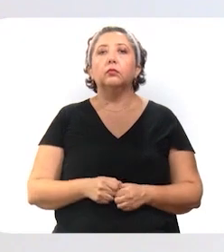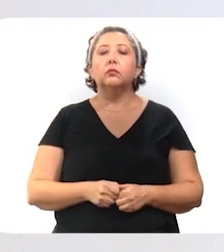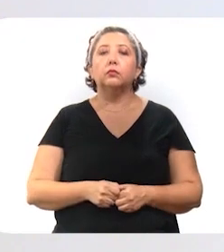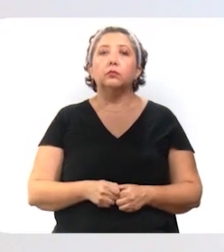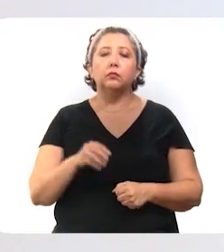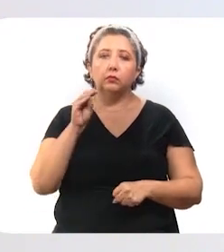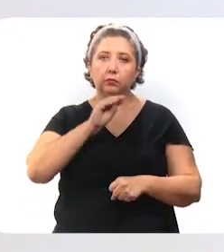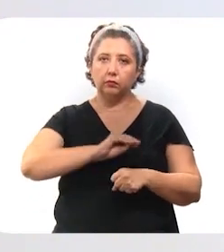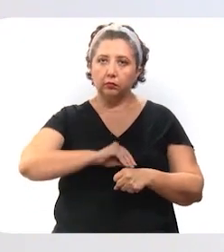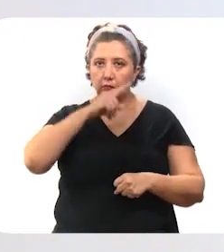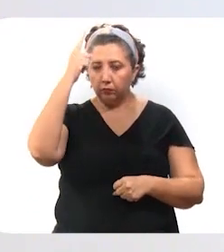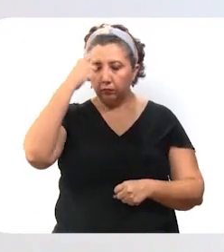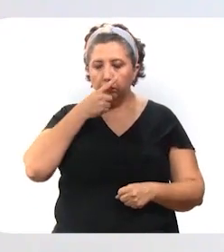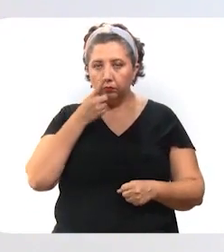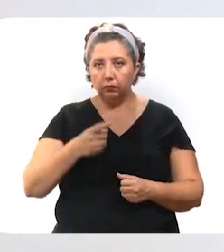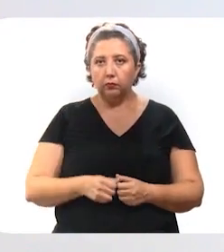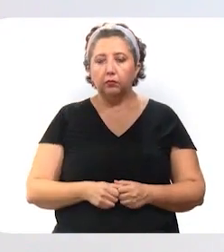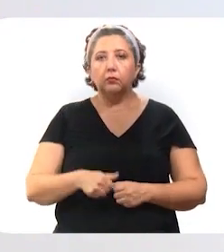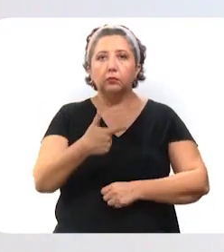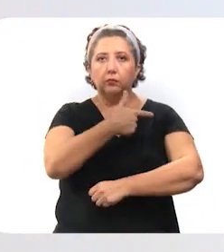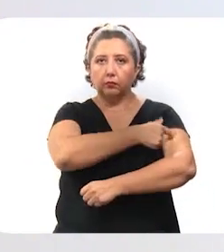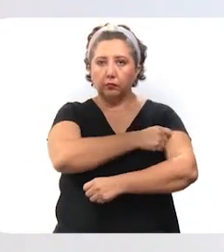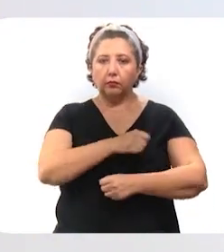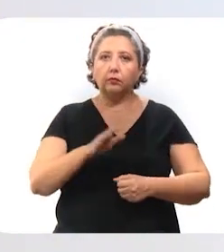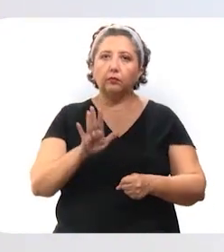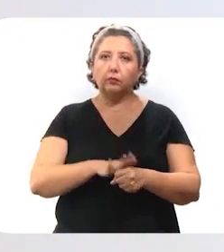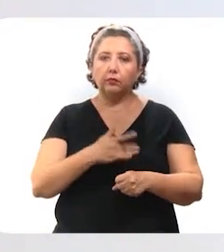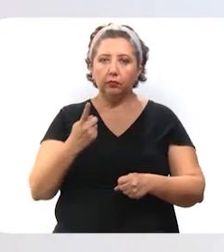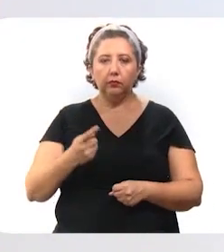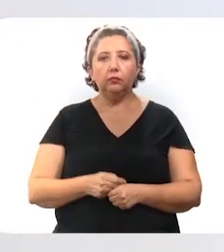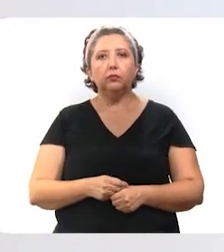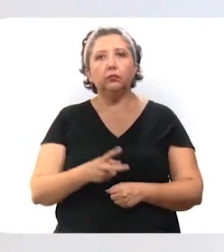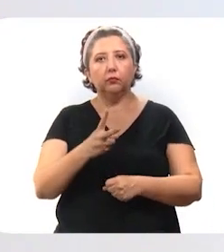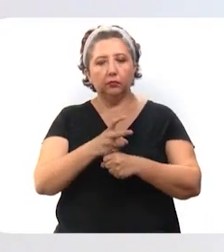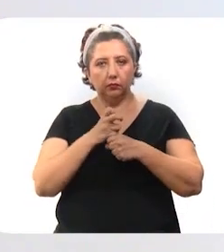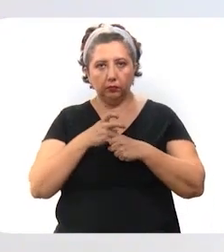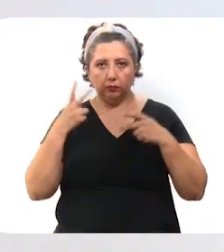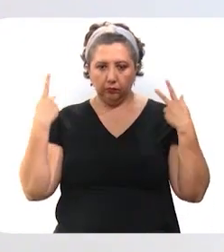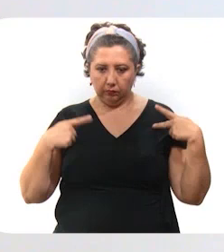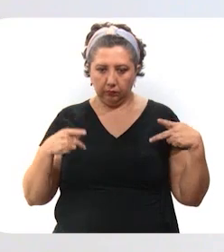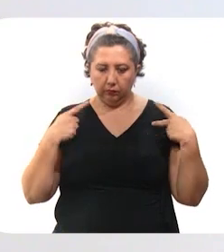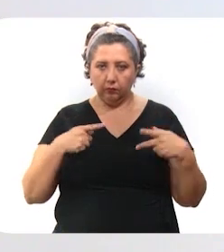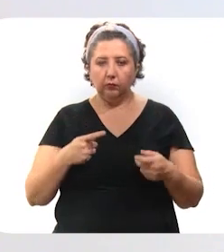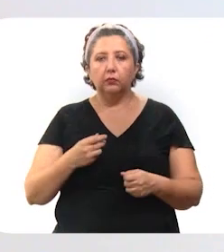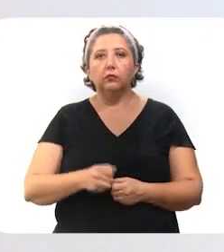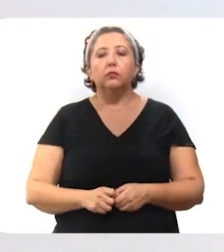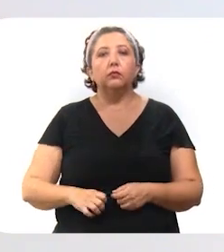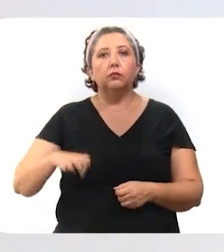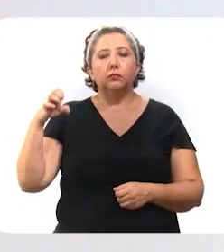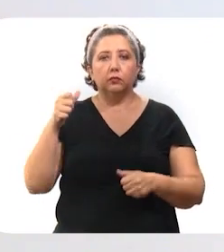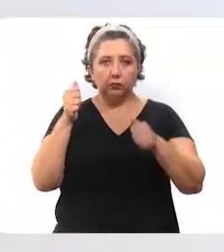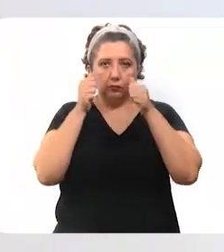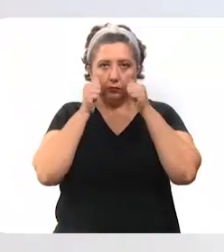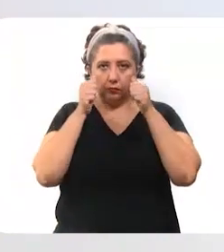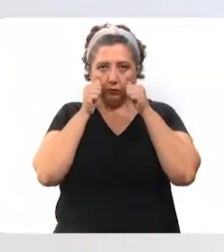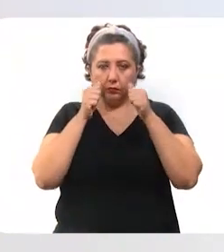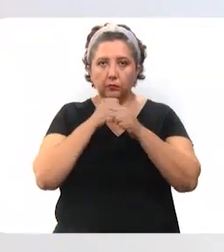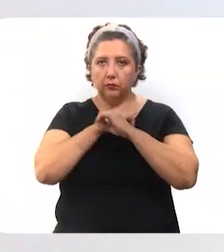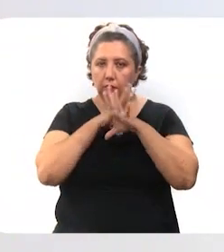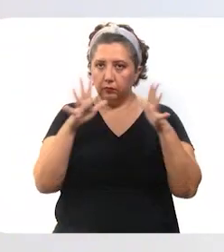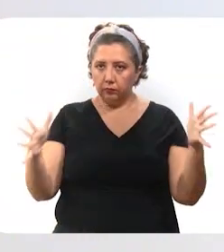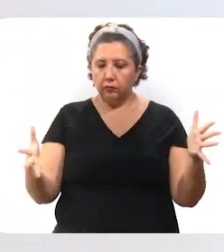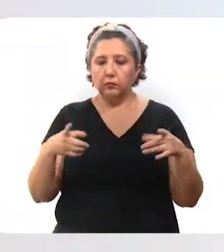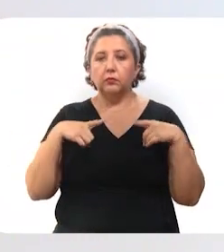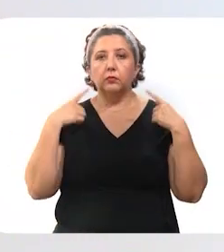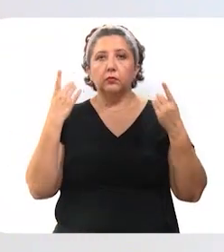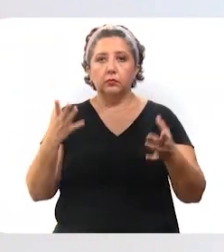que se habilitarán para la administración de las dosis, por lo que nos invito a la población en este rango de edad a estar atenta a la información